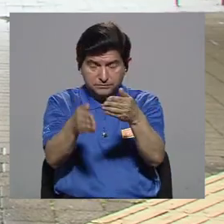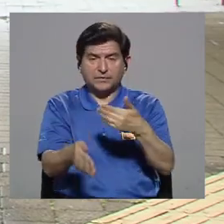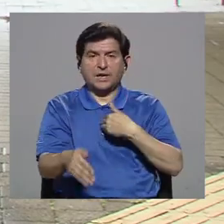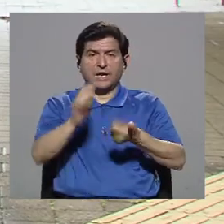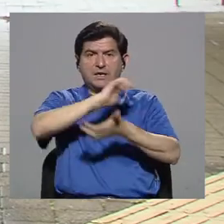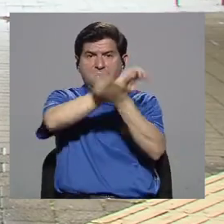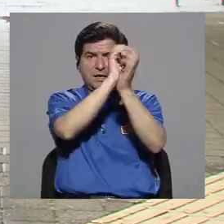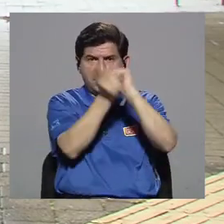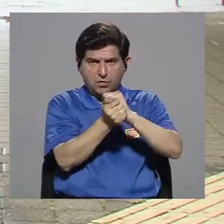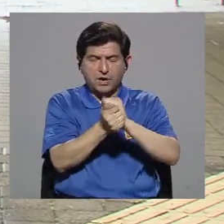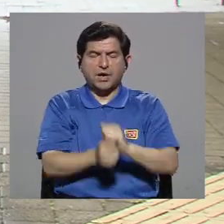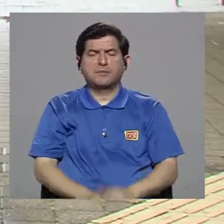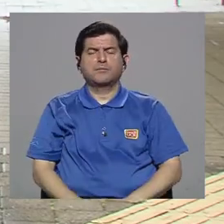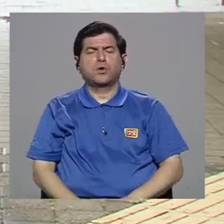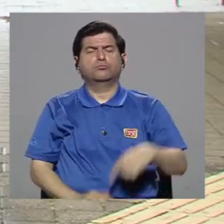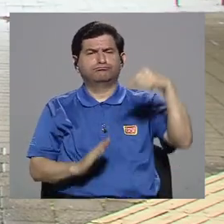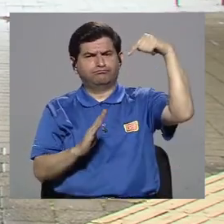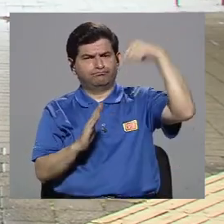bastante radical.